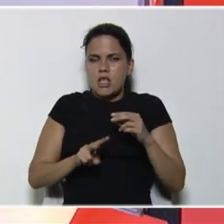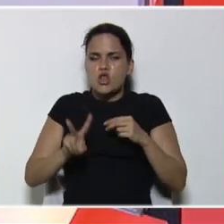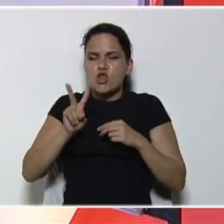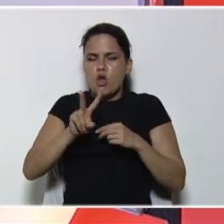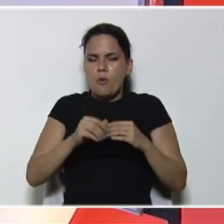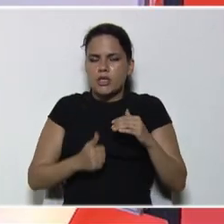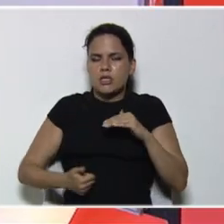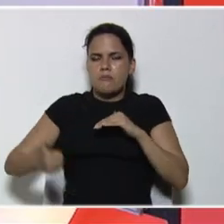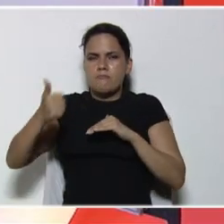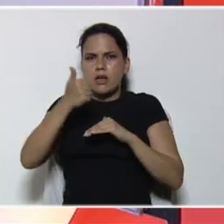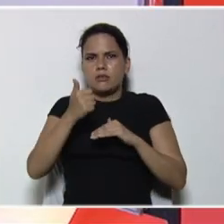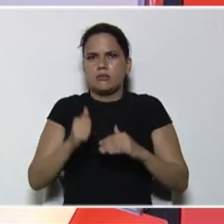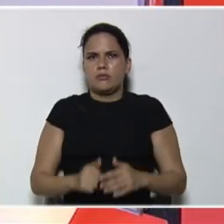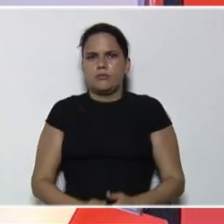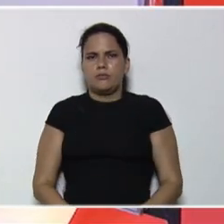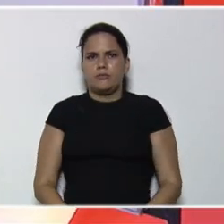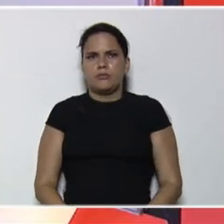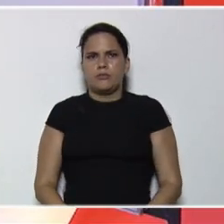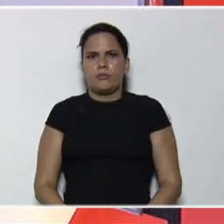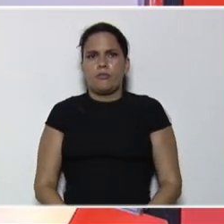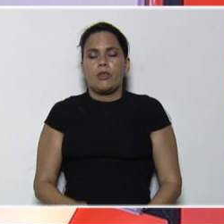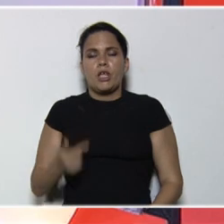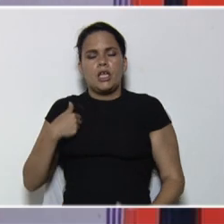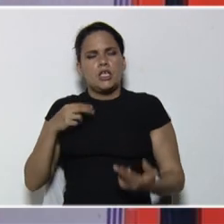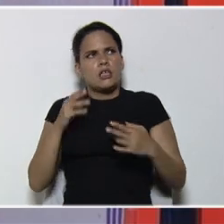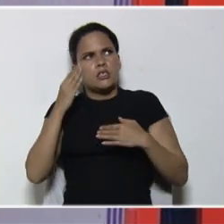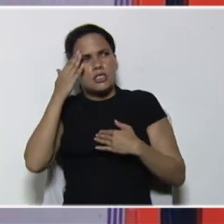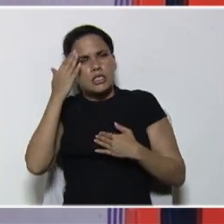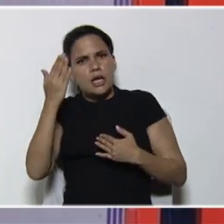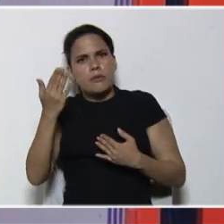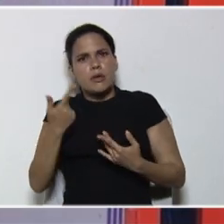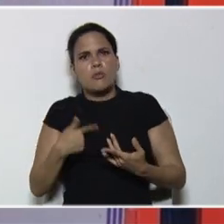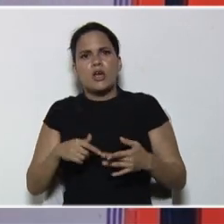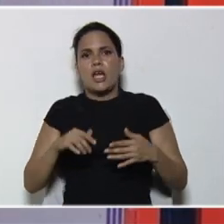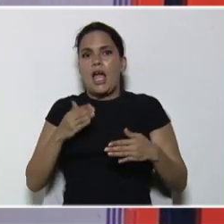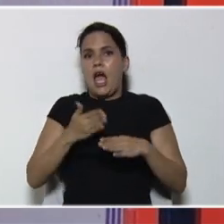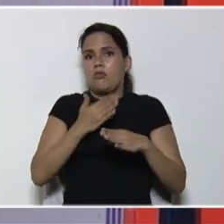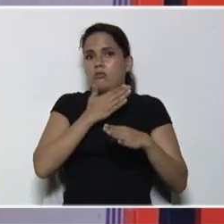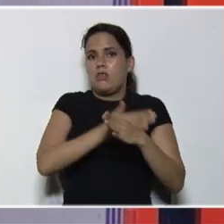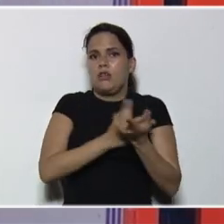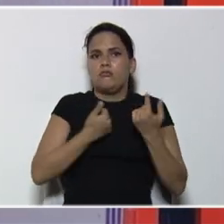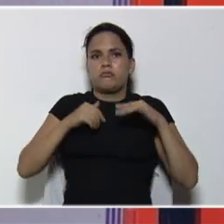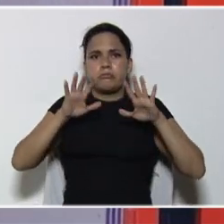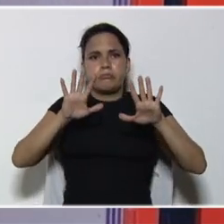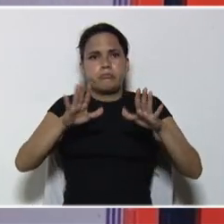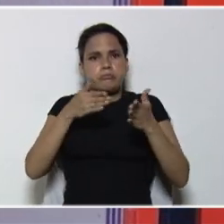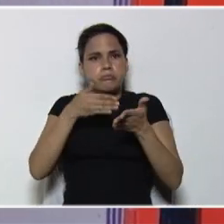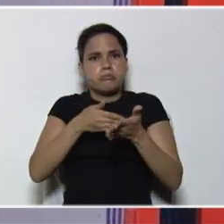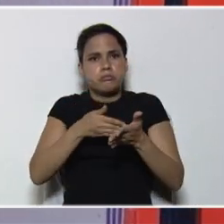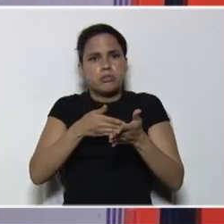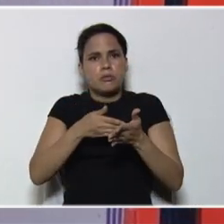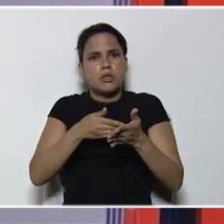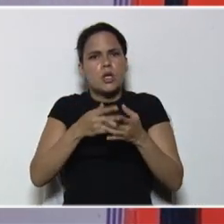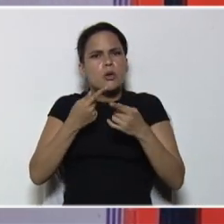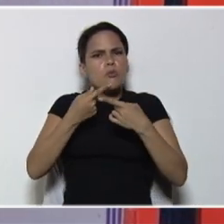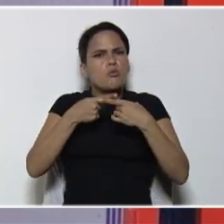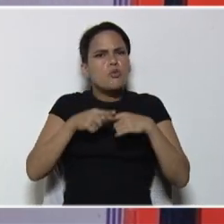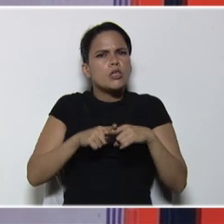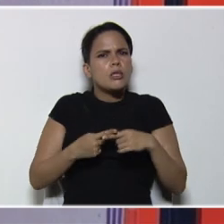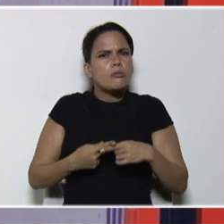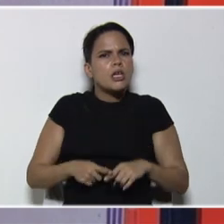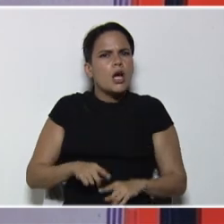entonces, simplemente, ya conocemos, previamente, que habían 10.000, por 2, ¿cuánto nos da?